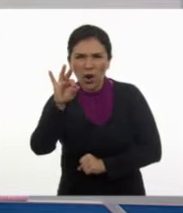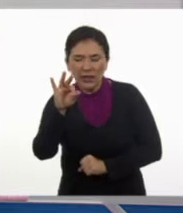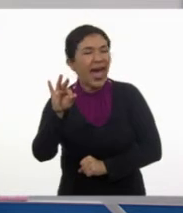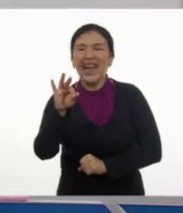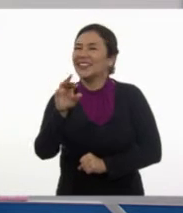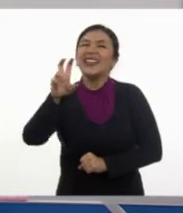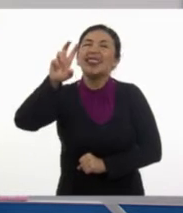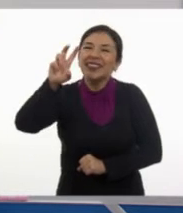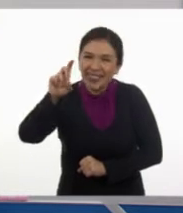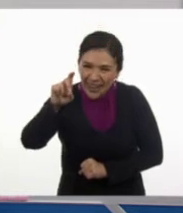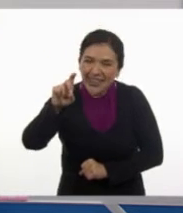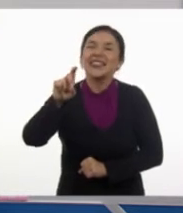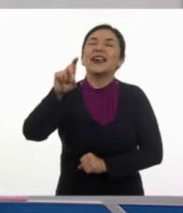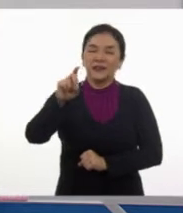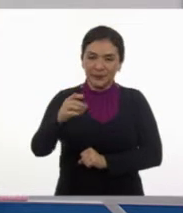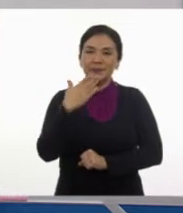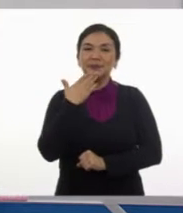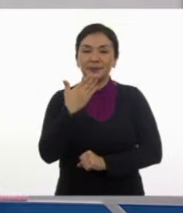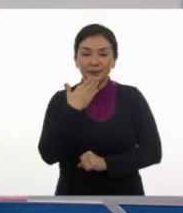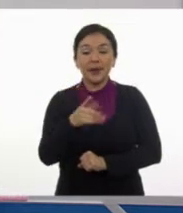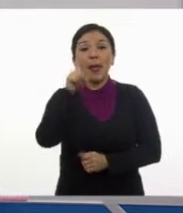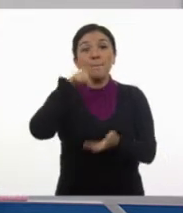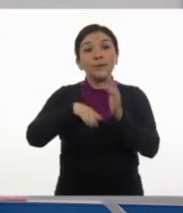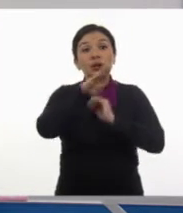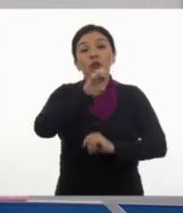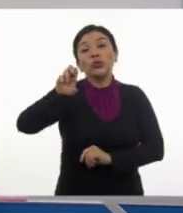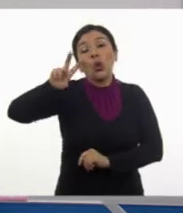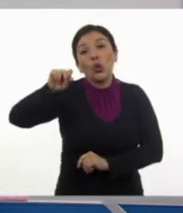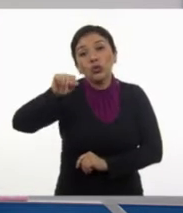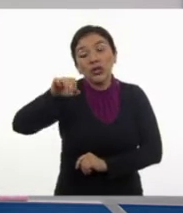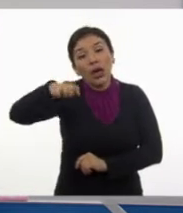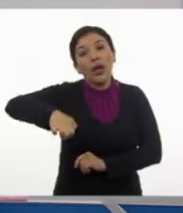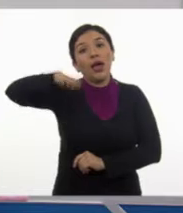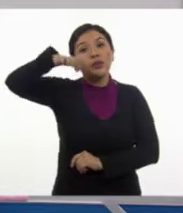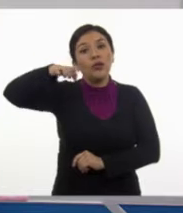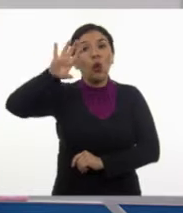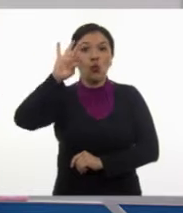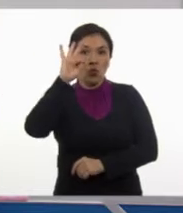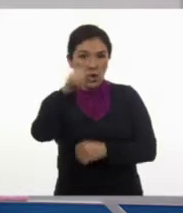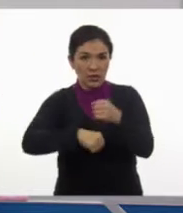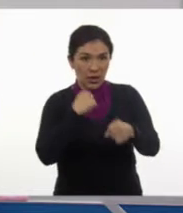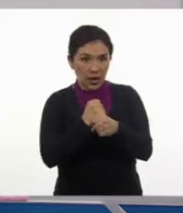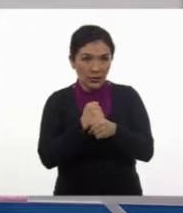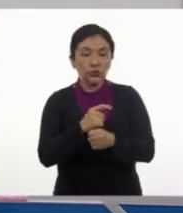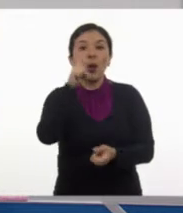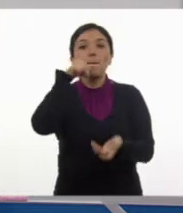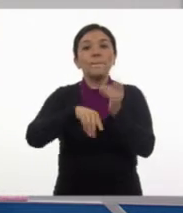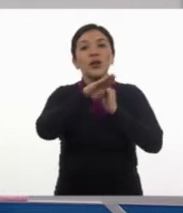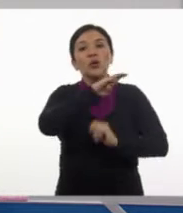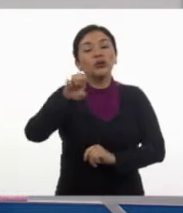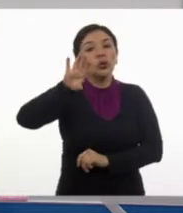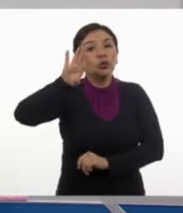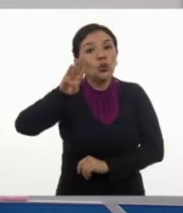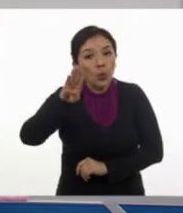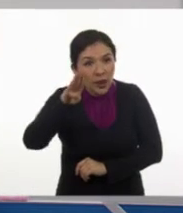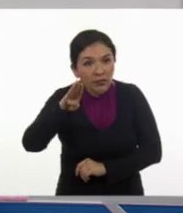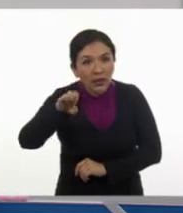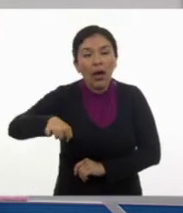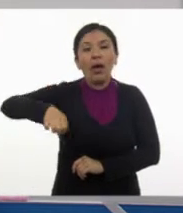perdón, treinta. Treinta. Muy bien. Mil novecientos ochenta. Mil novecientos